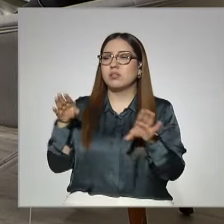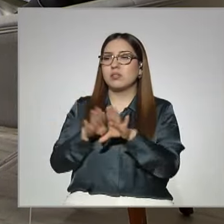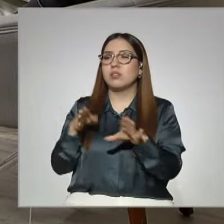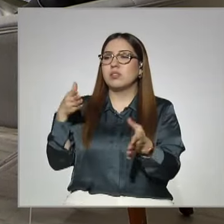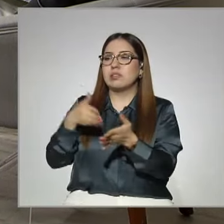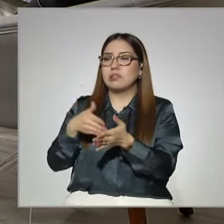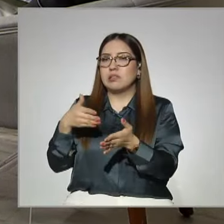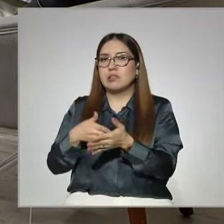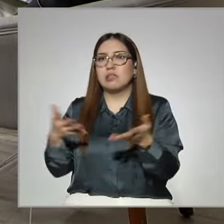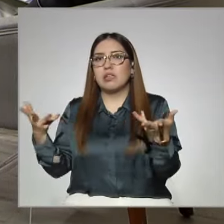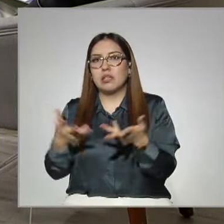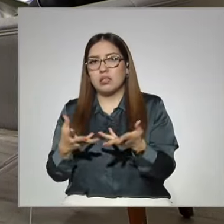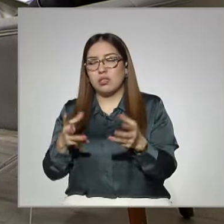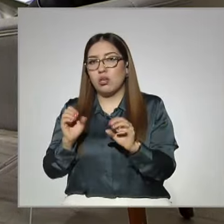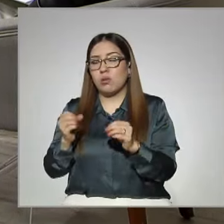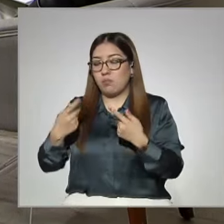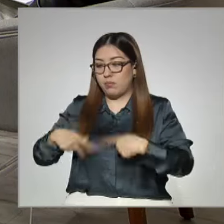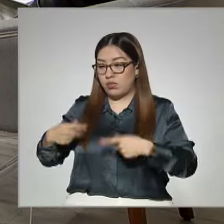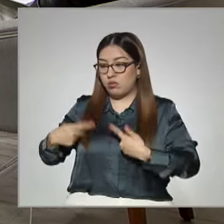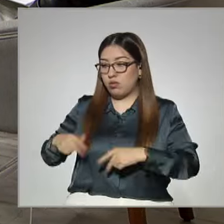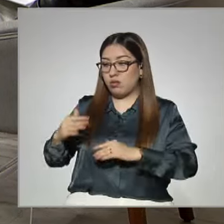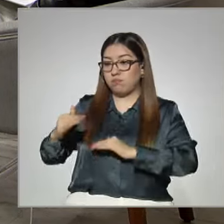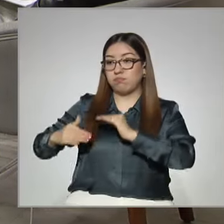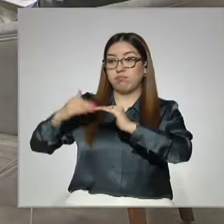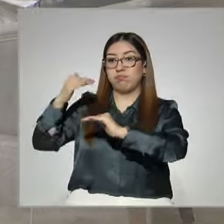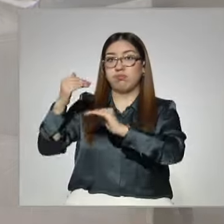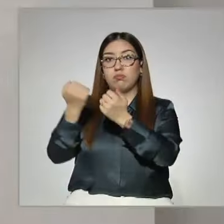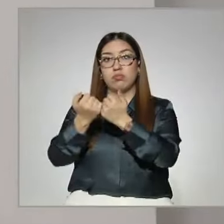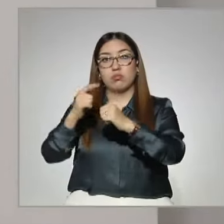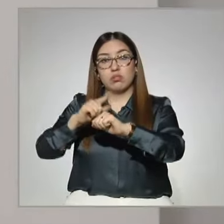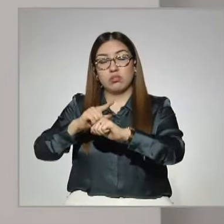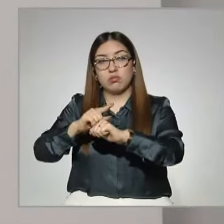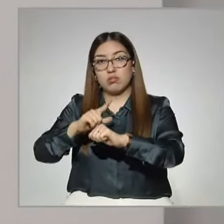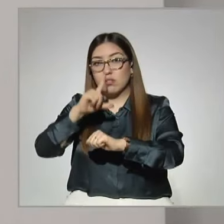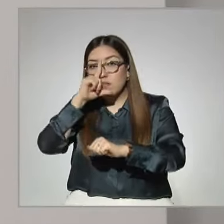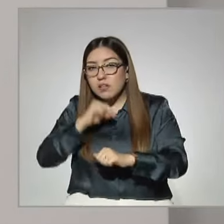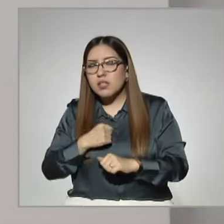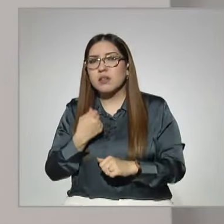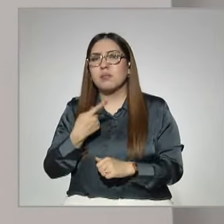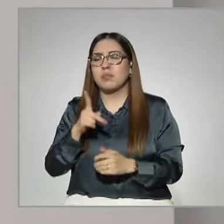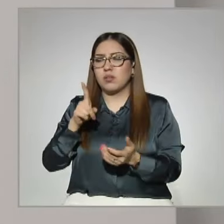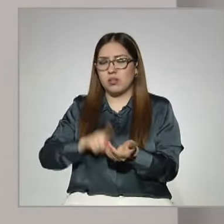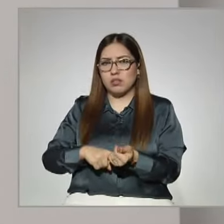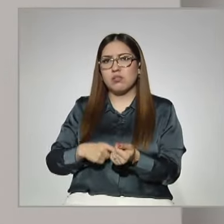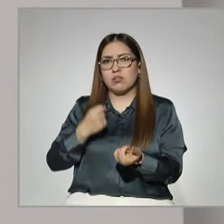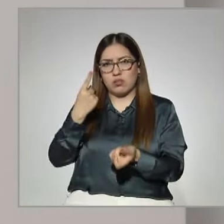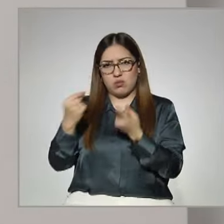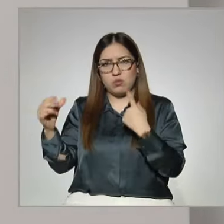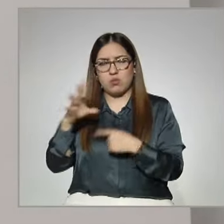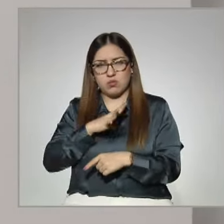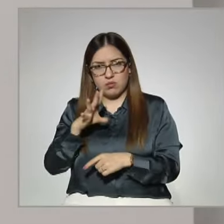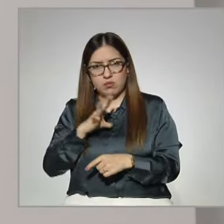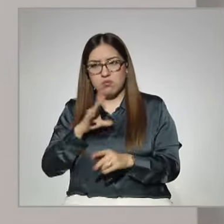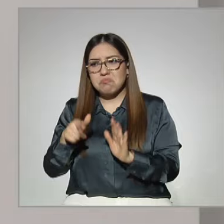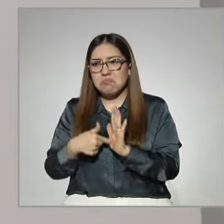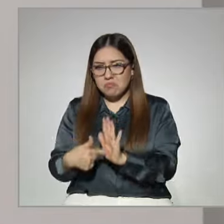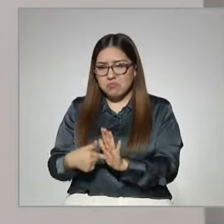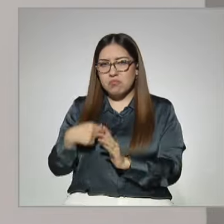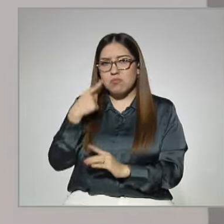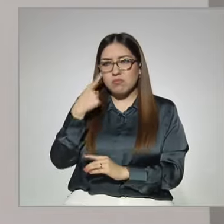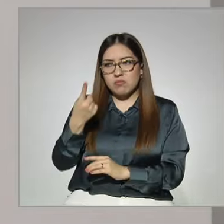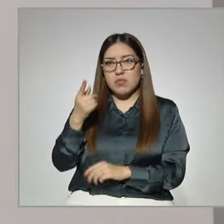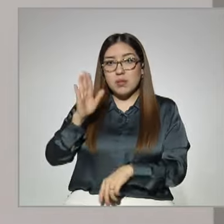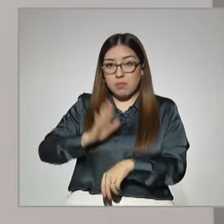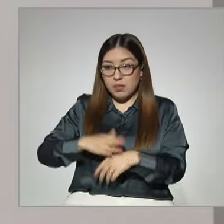individuos escalen, digamos, en la sociedad. Pero dentro de los que se mueven, está demostrado que